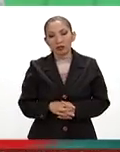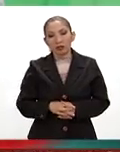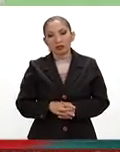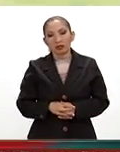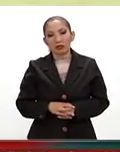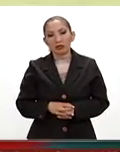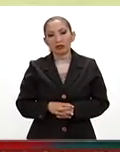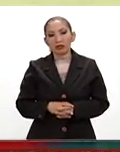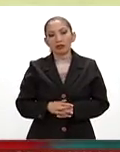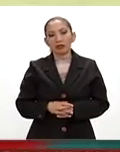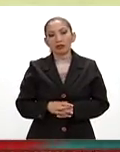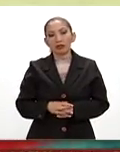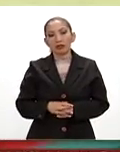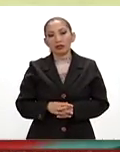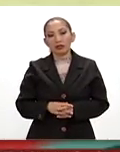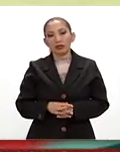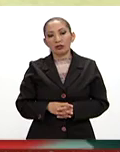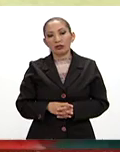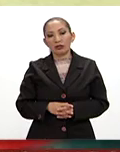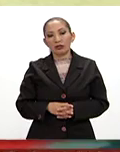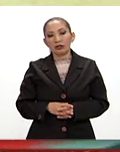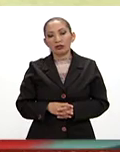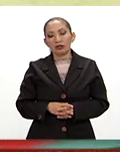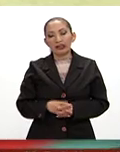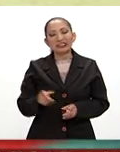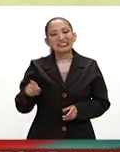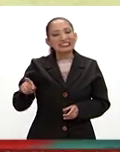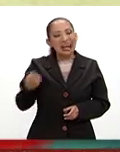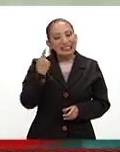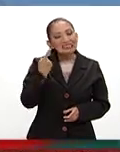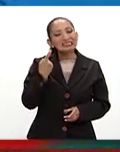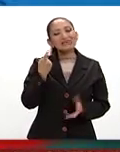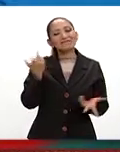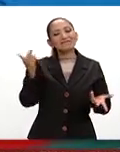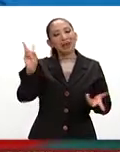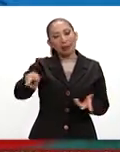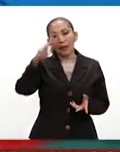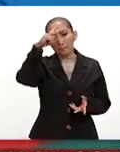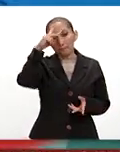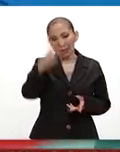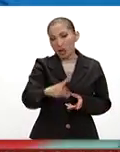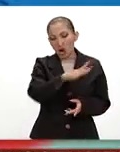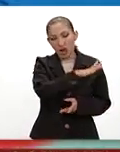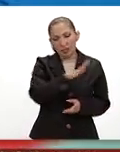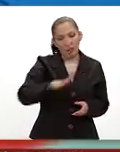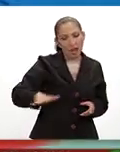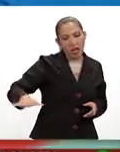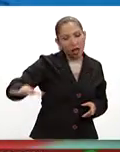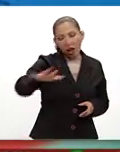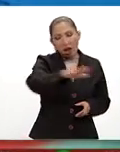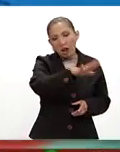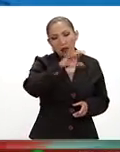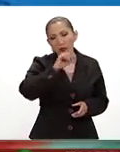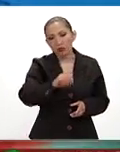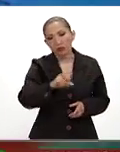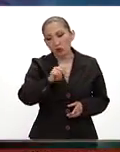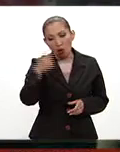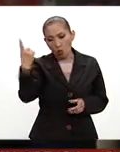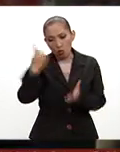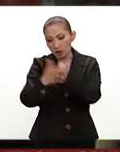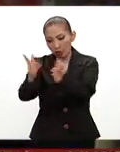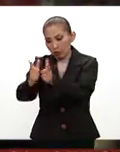un hecho. Mira, es un hecho, este, México en general, ¿no? No, no, esta administración, sino